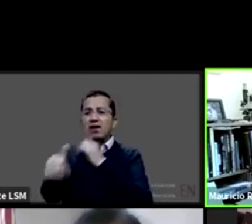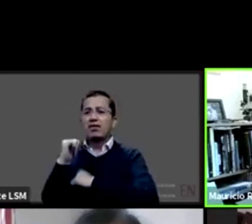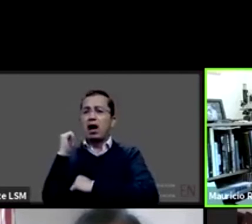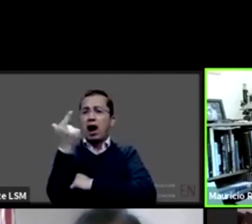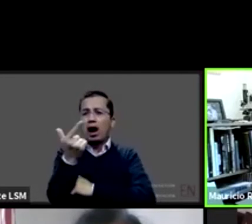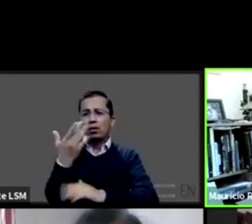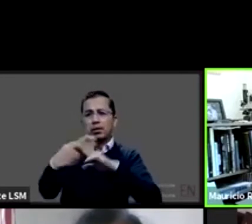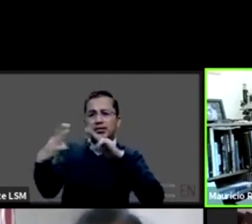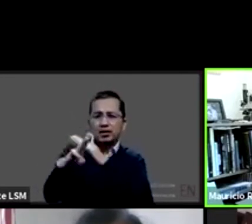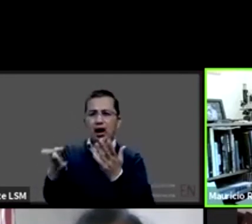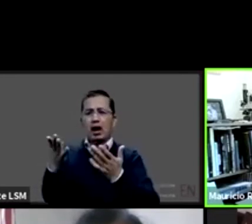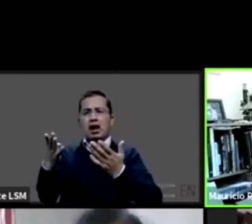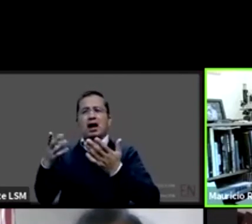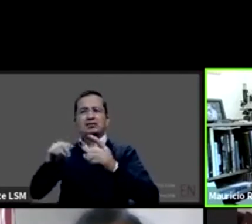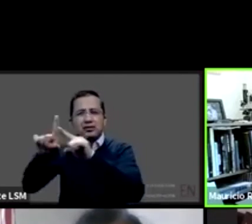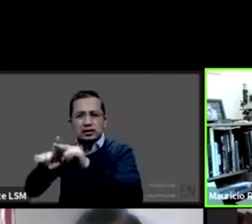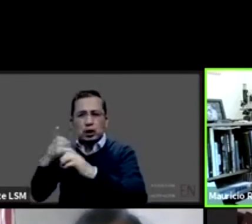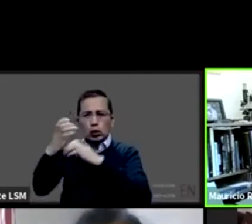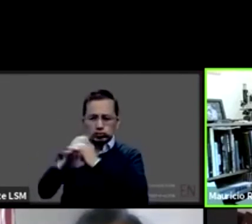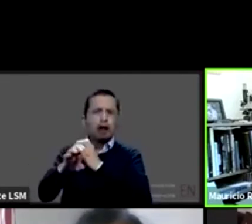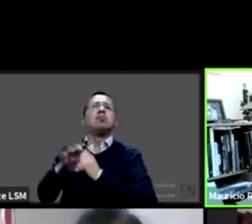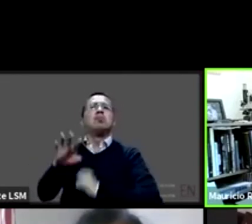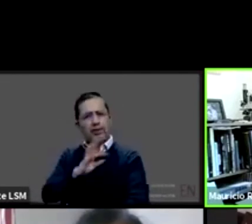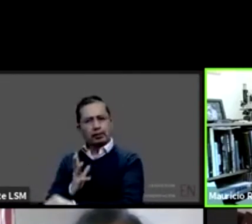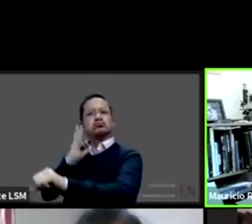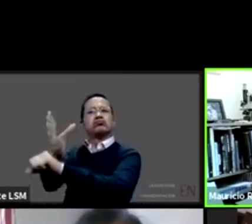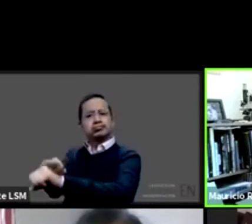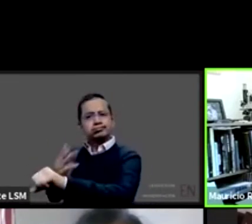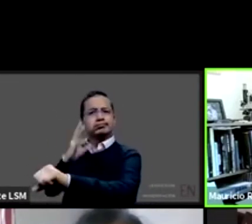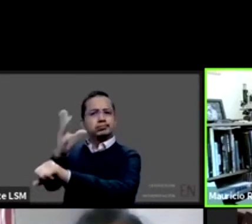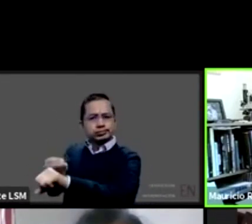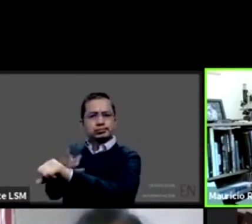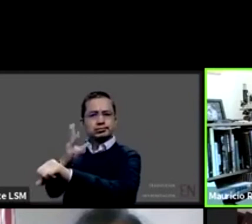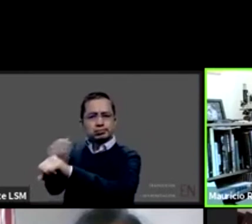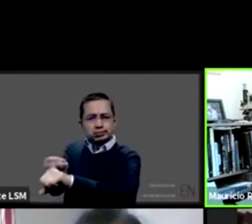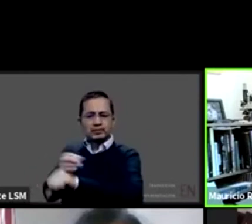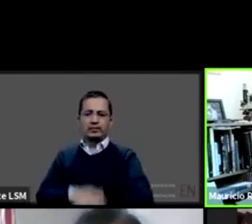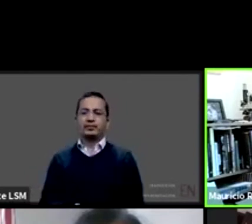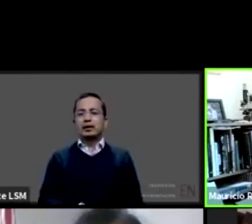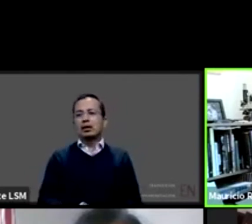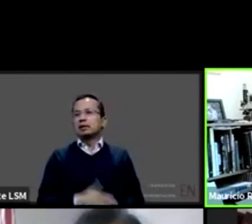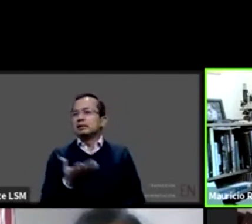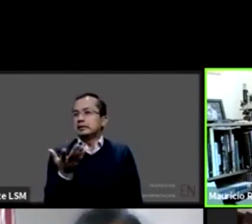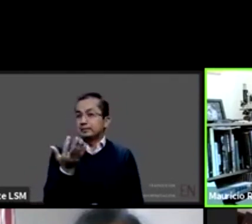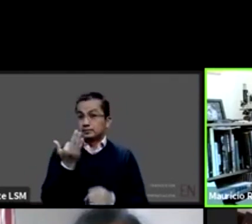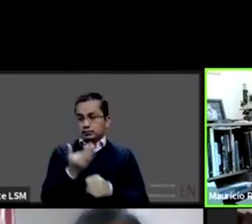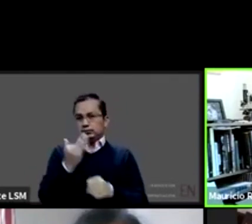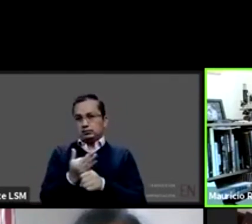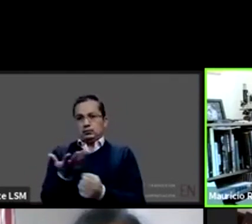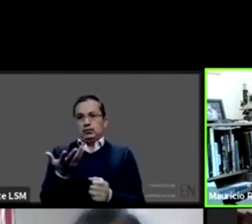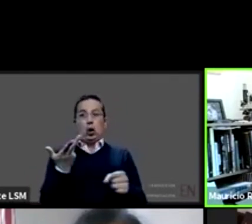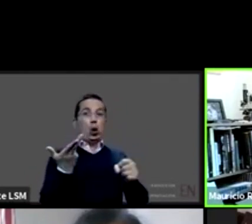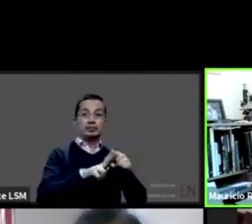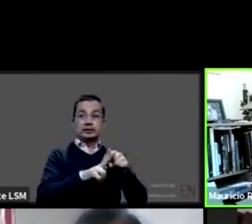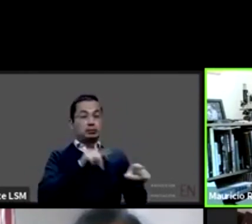el reto de la reconversión hospitalaria también puso en pues en aprietos a los